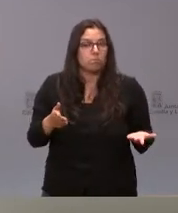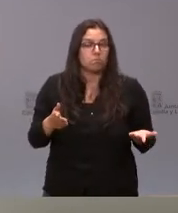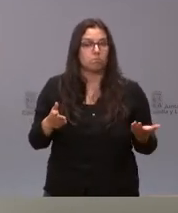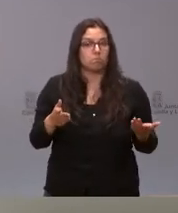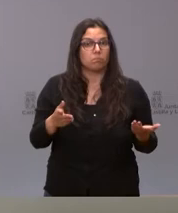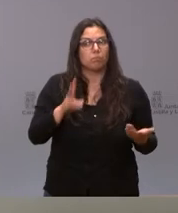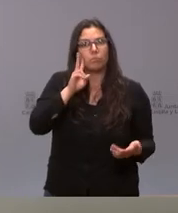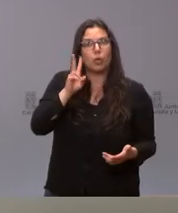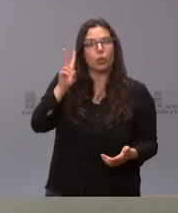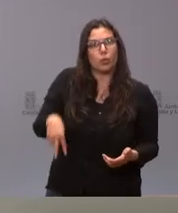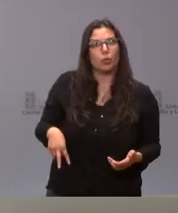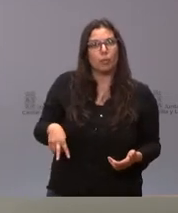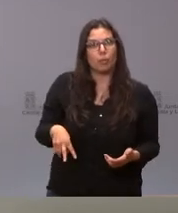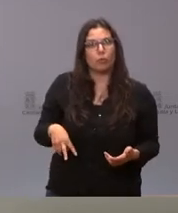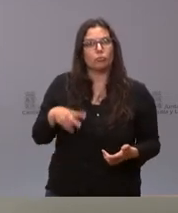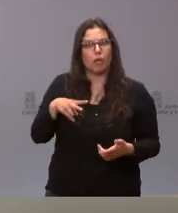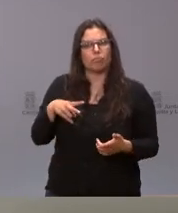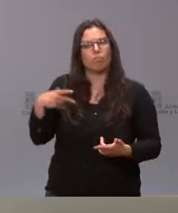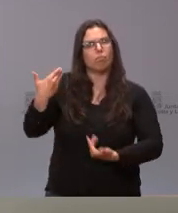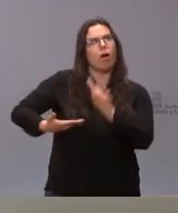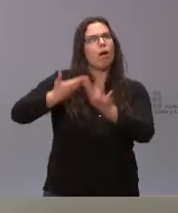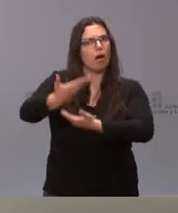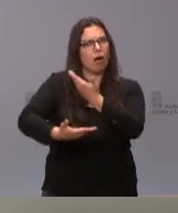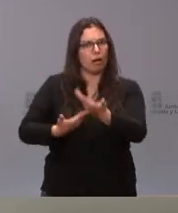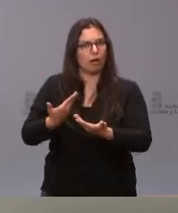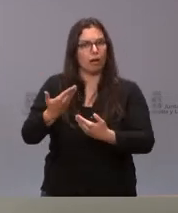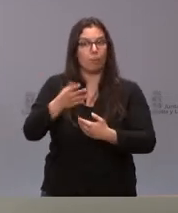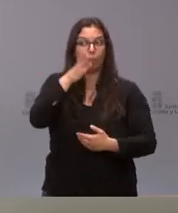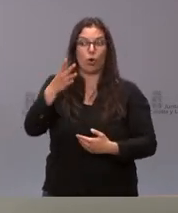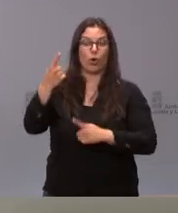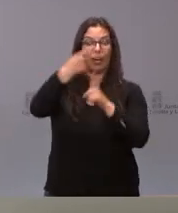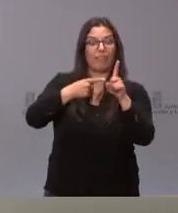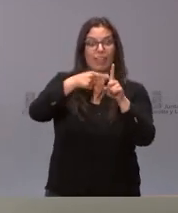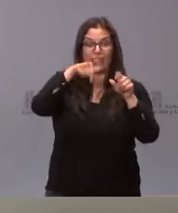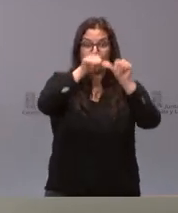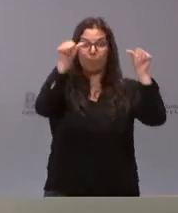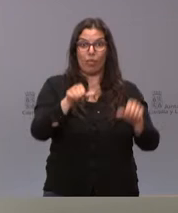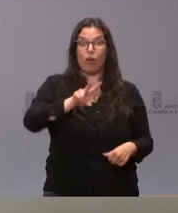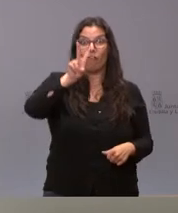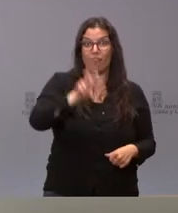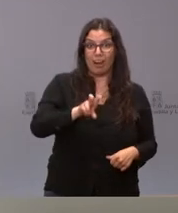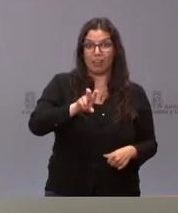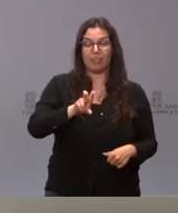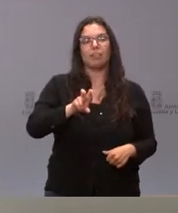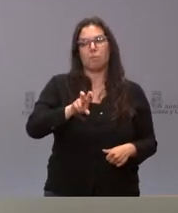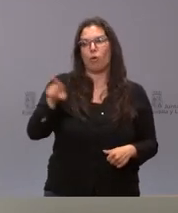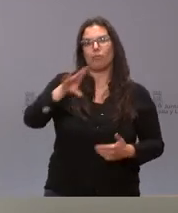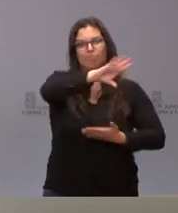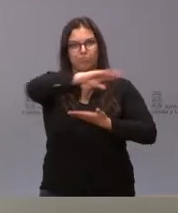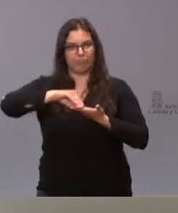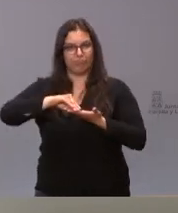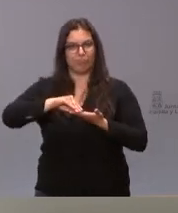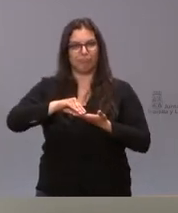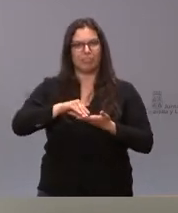reconocer que algún paso se está dando al tomar como referencia un modelo que funciona que es el modelo de Castilla y León es un modelo que lleva ya